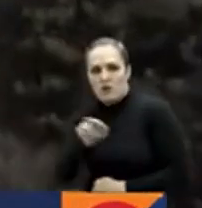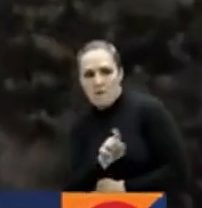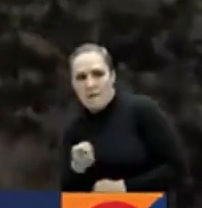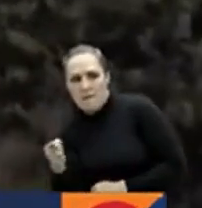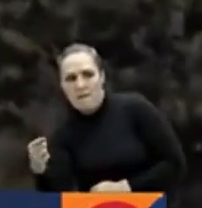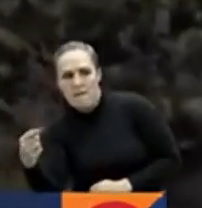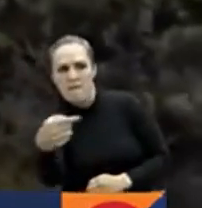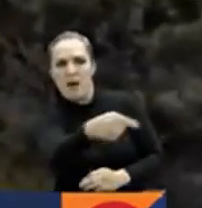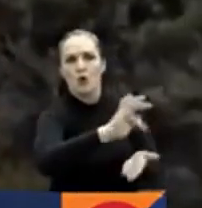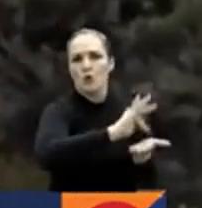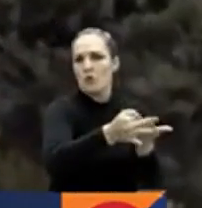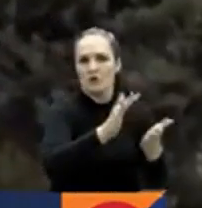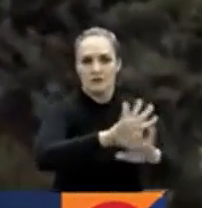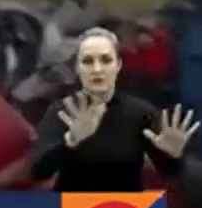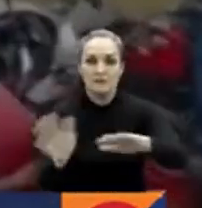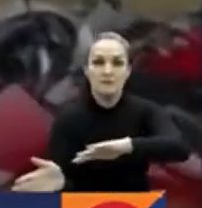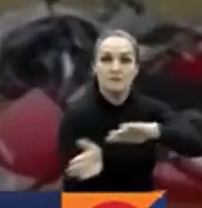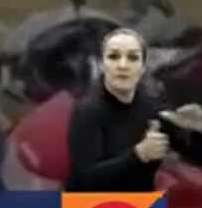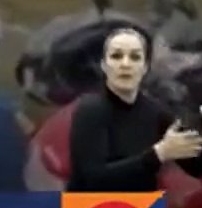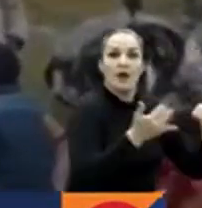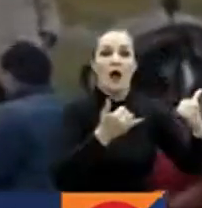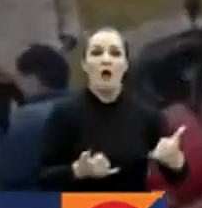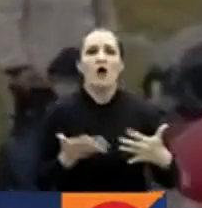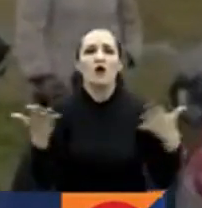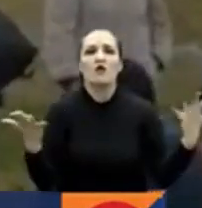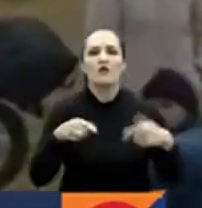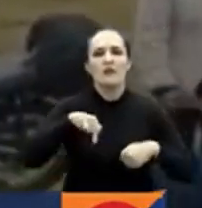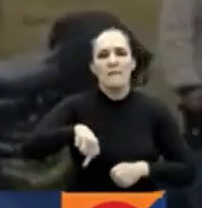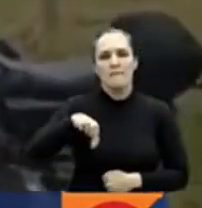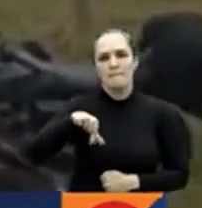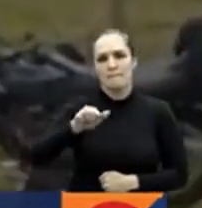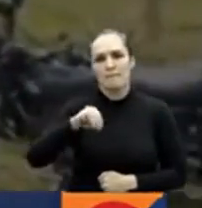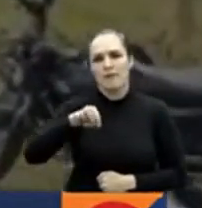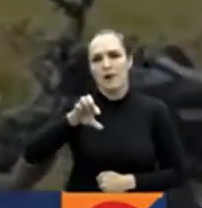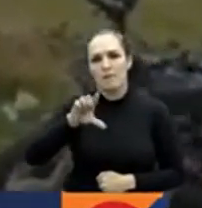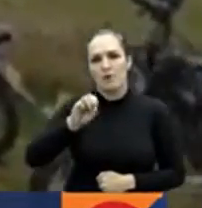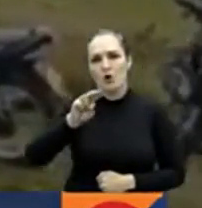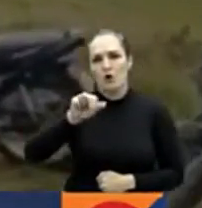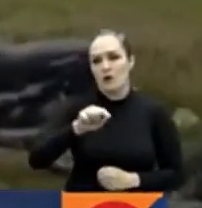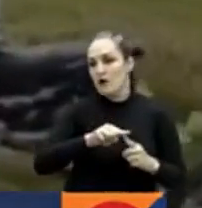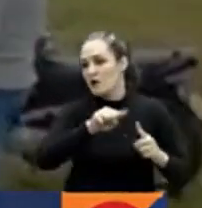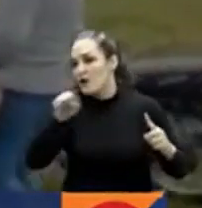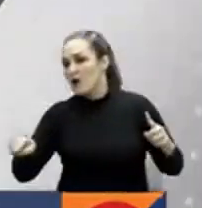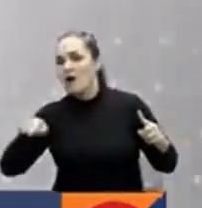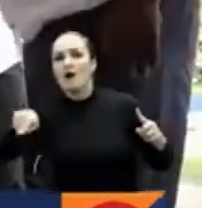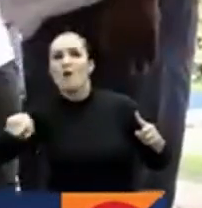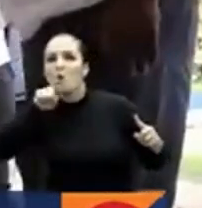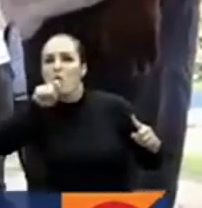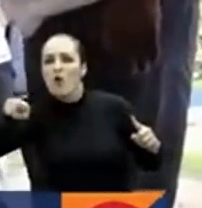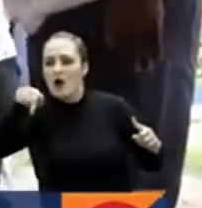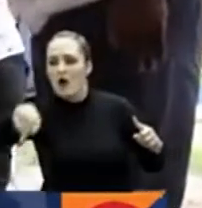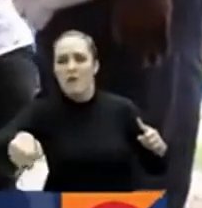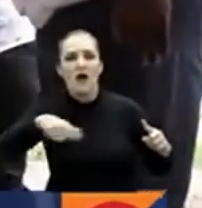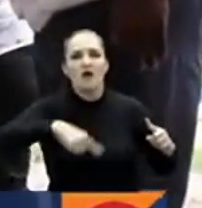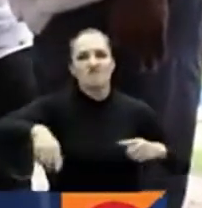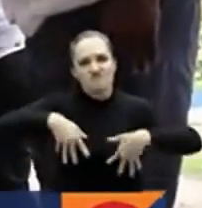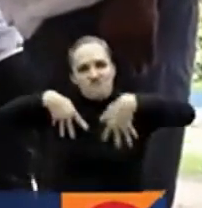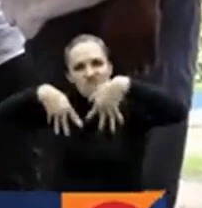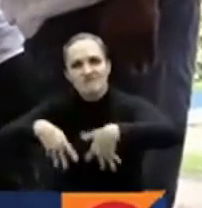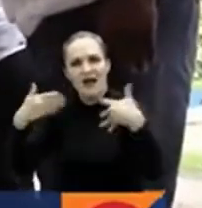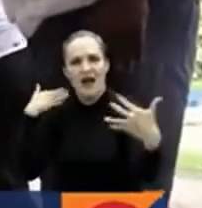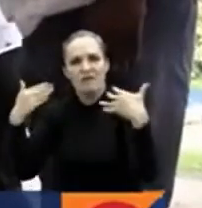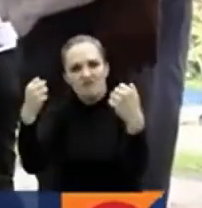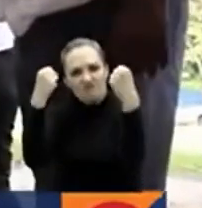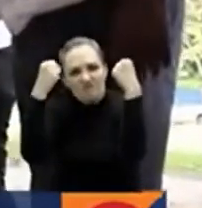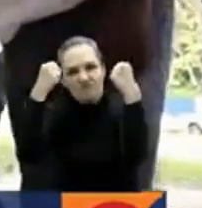Sigue el bloqueo en la vía Pamplona-Bucaramanga. Campesinos protestan por delimitación del páramo del almorzadero. Nuevas medidas para